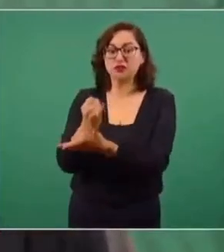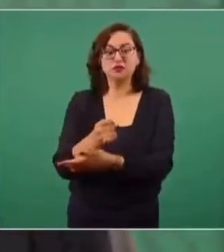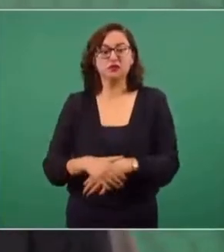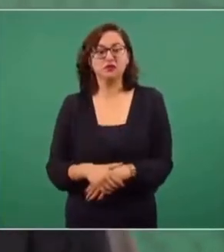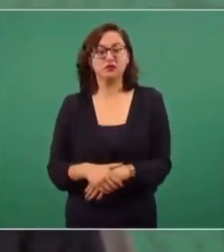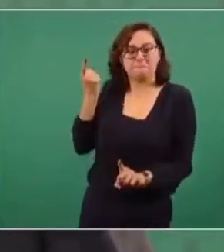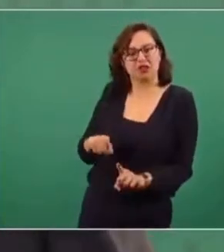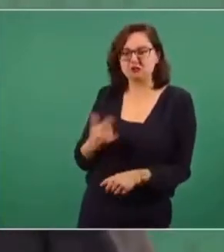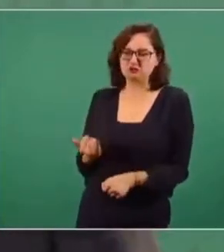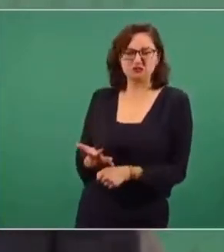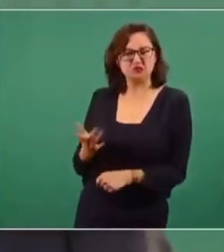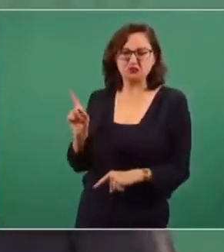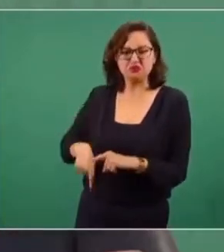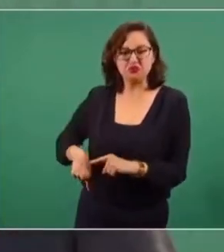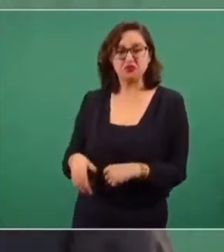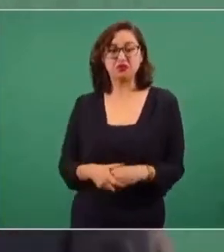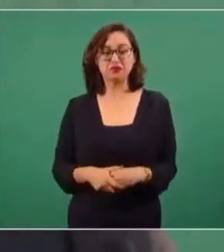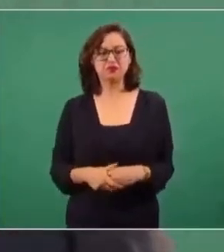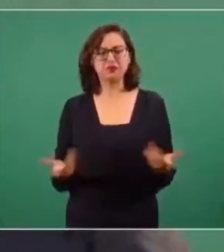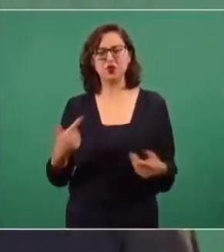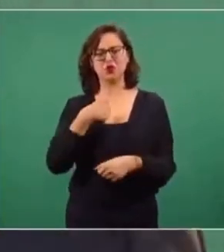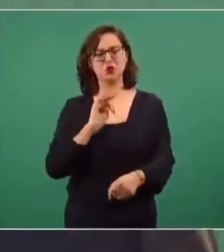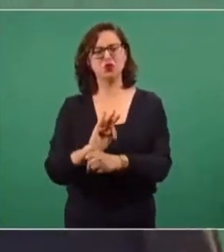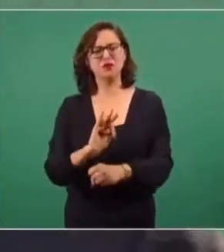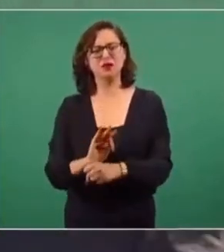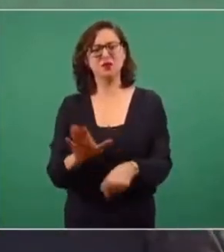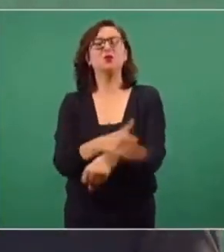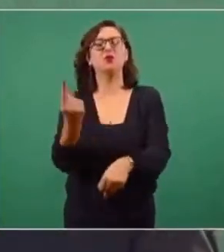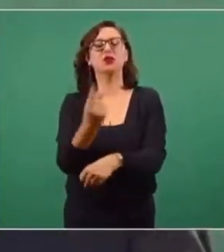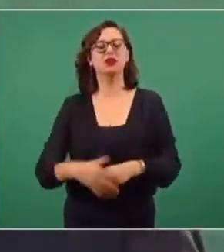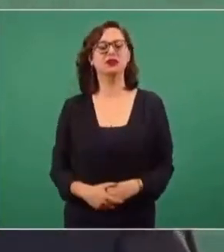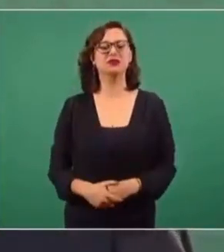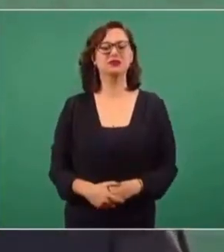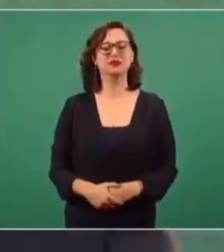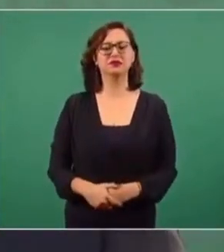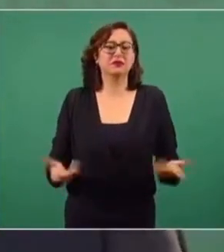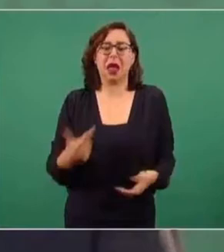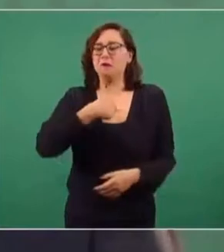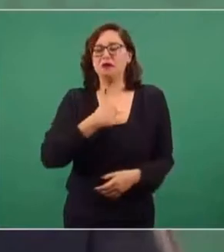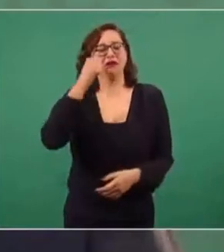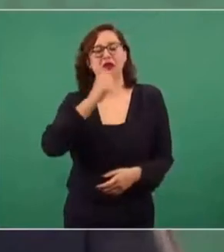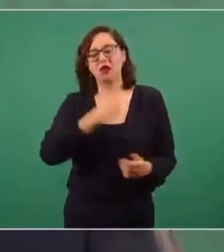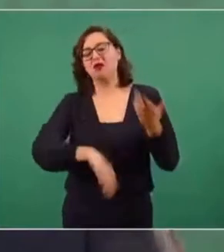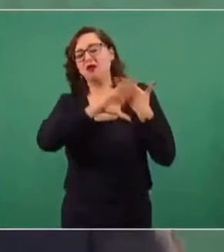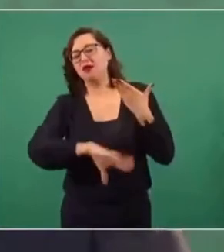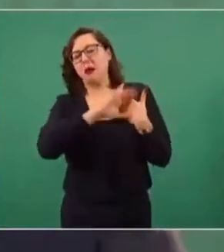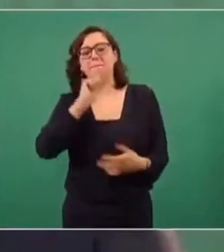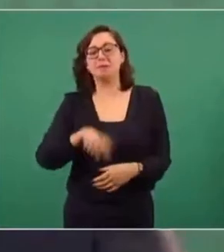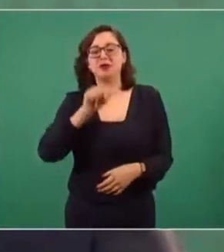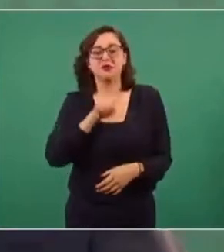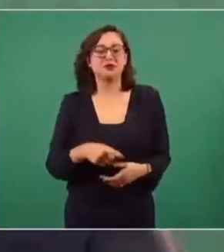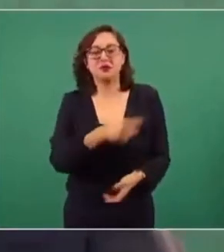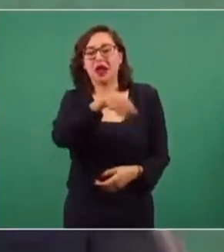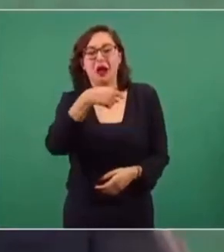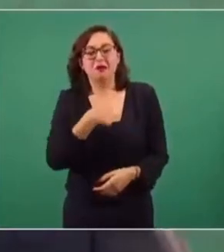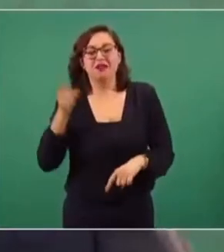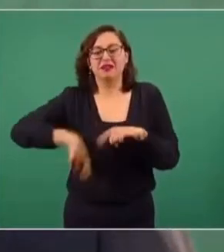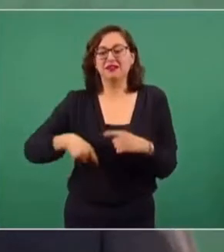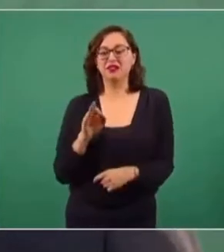No por consigna. ¿Por qué defiendo yo también esto? Porque era lo que me hicieron, me desaforaron,